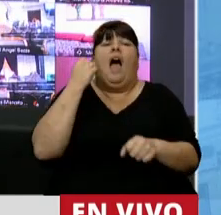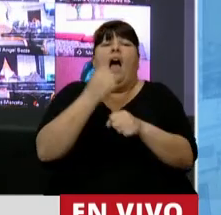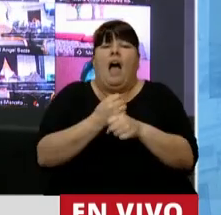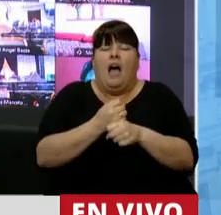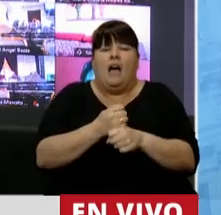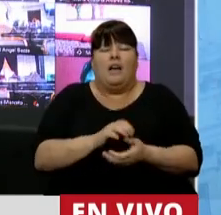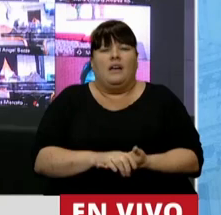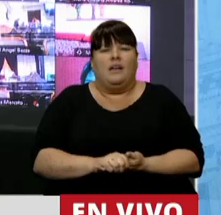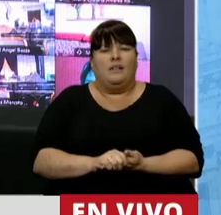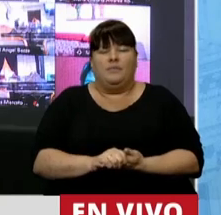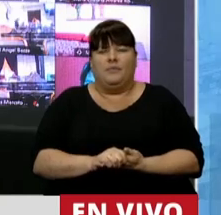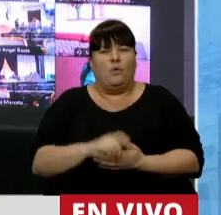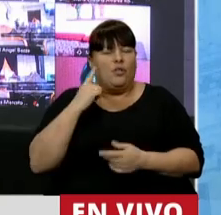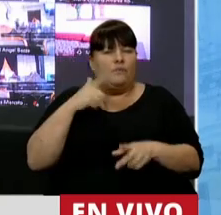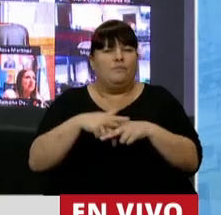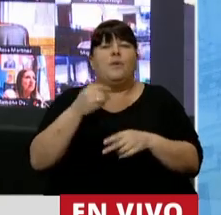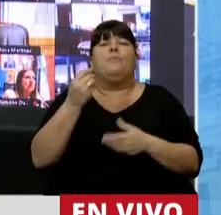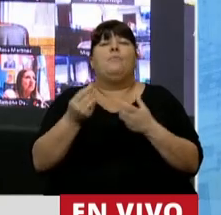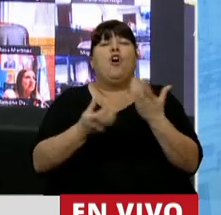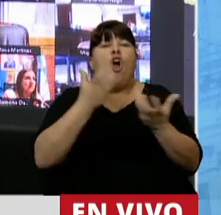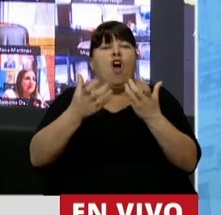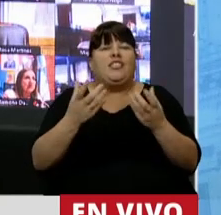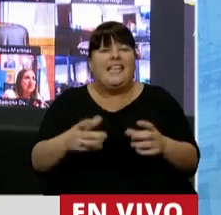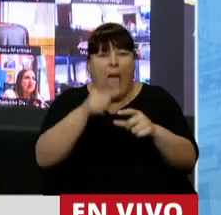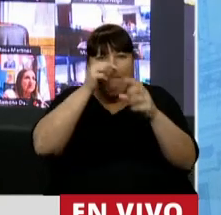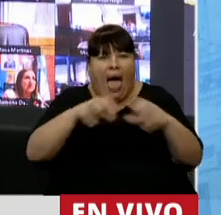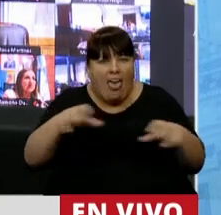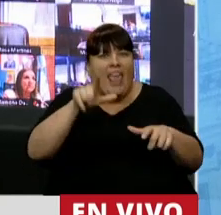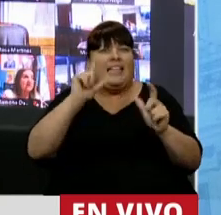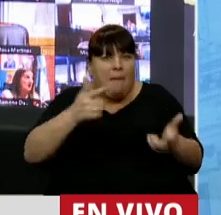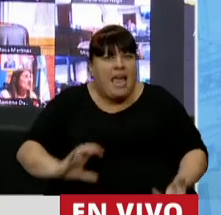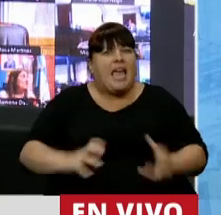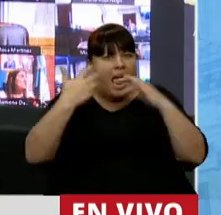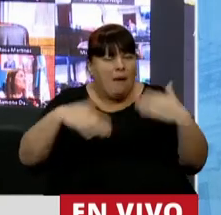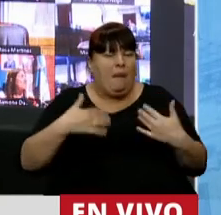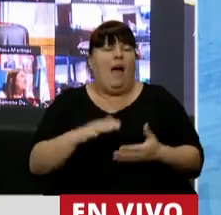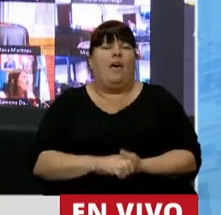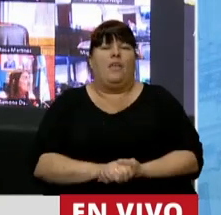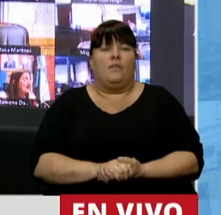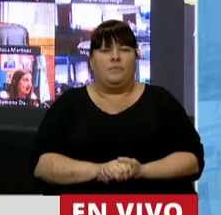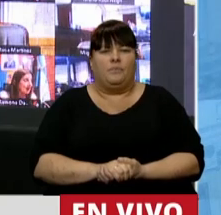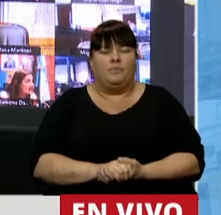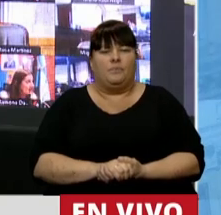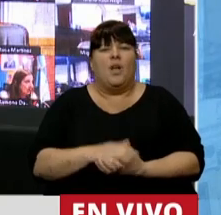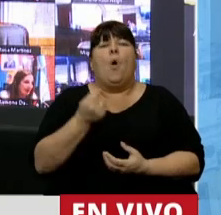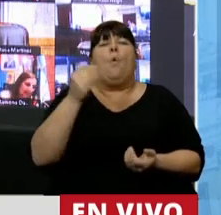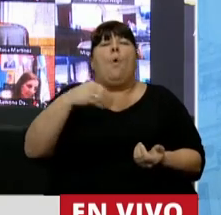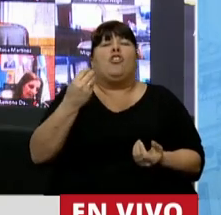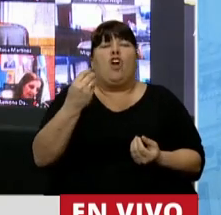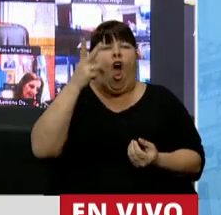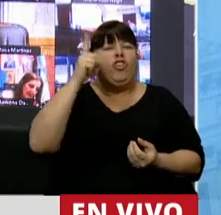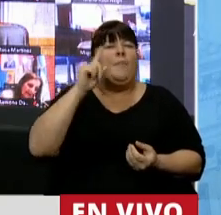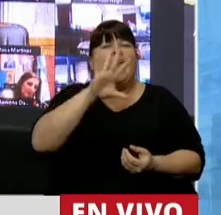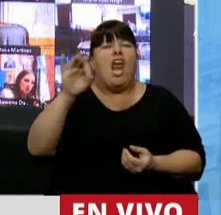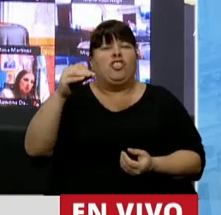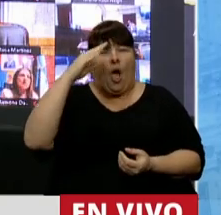queman las piernas porque cocinen con leña. ¿Cuántos días le alcanza a una persona para vivir con 8.500?